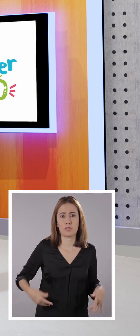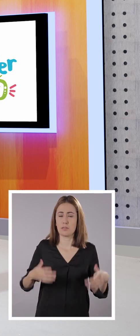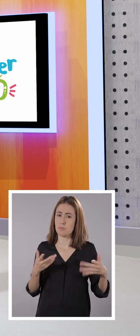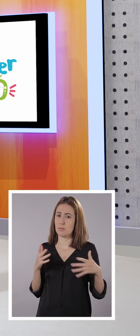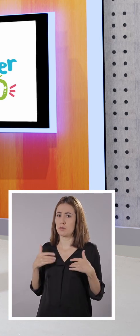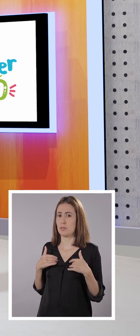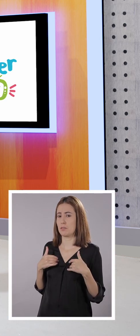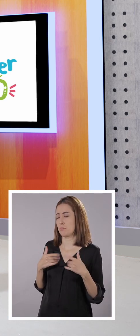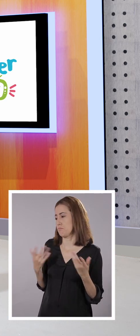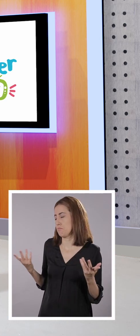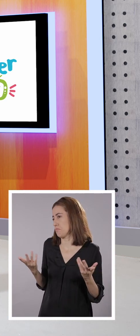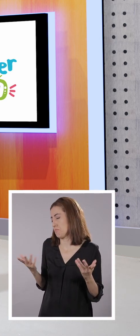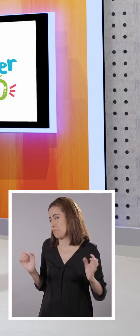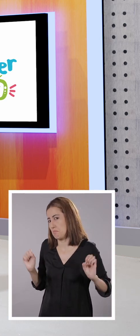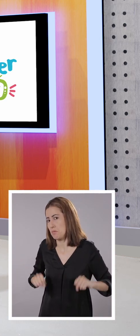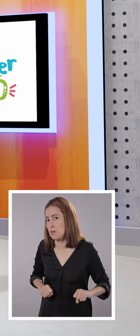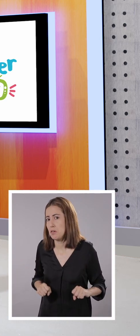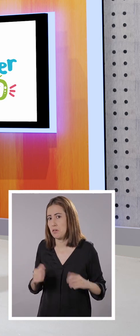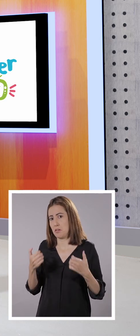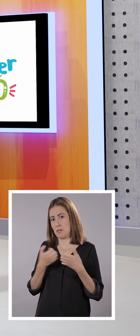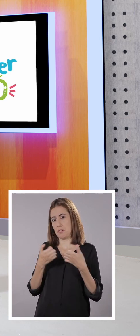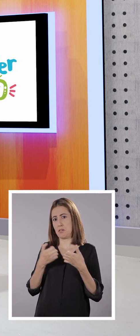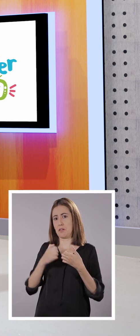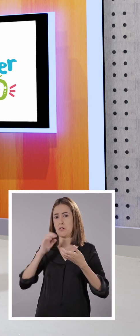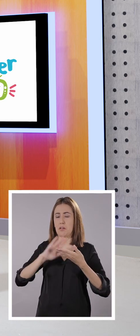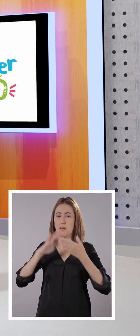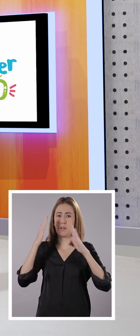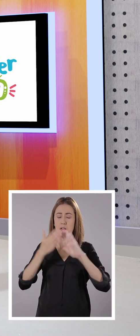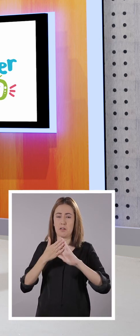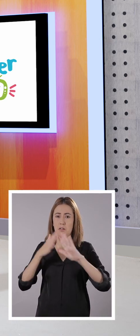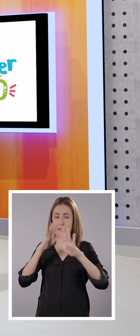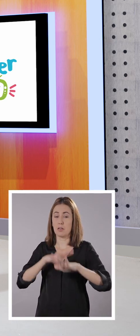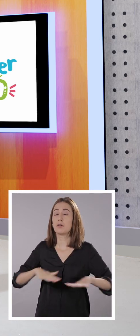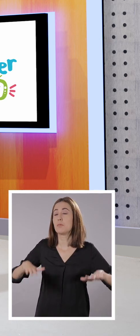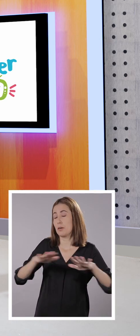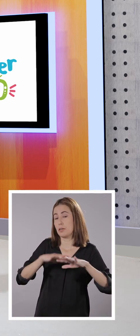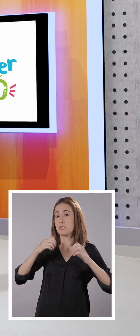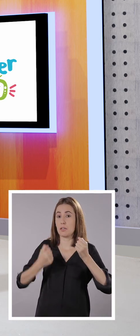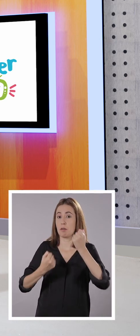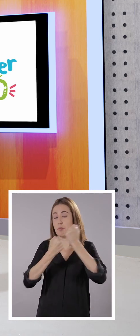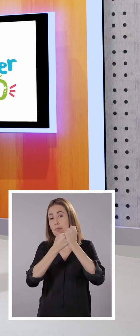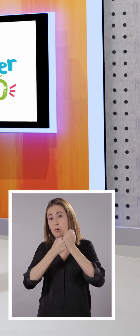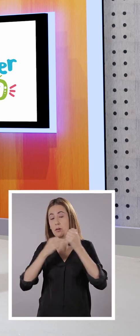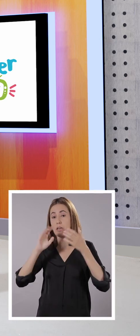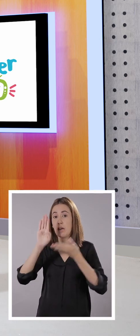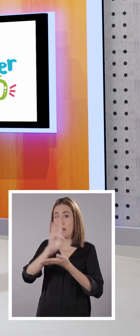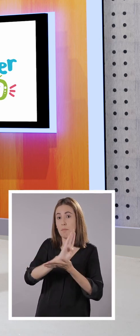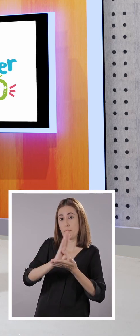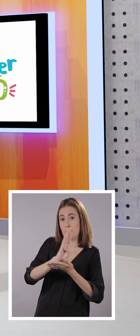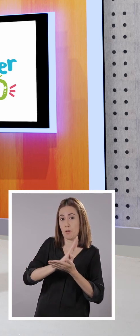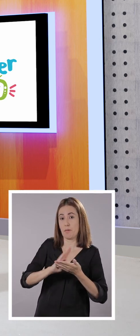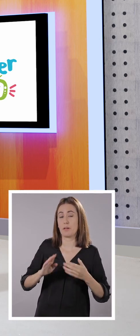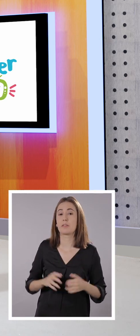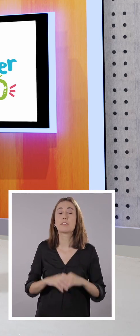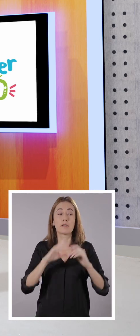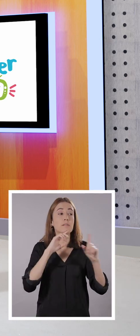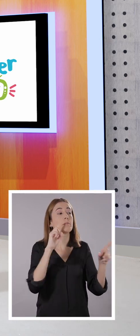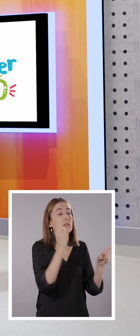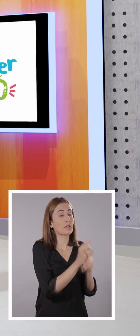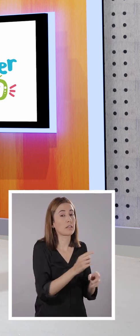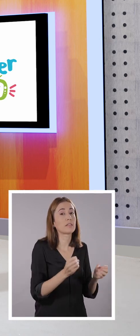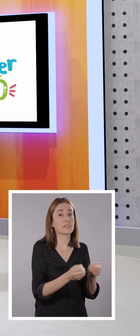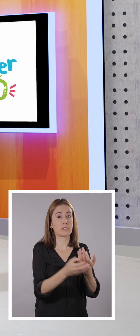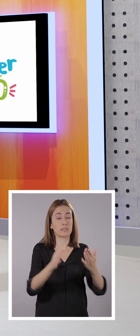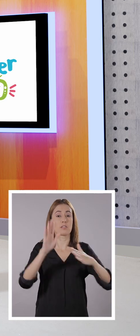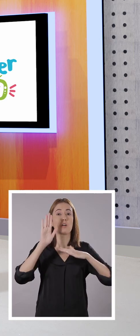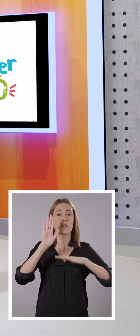pero no lo fui. Ah, profe, pero podemos ser parte de nuestra comunidad y ayudarnos y apoyar de forma positiva, ¿verdad?